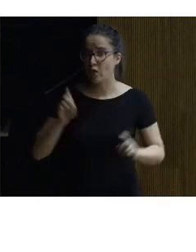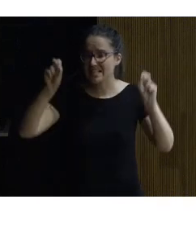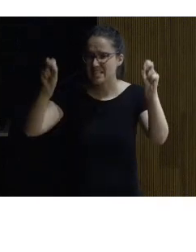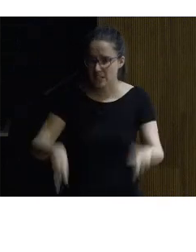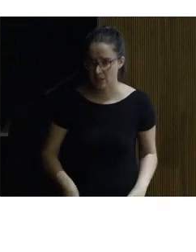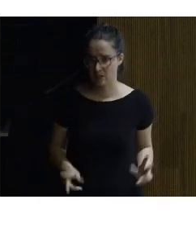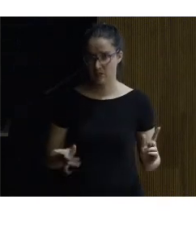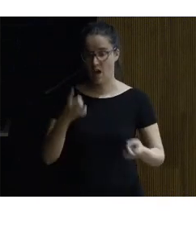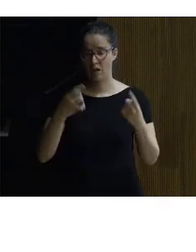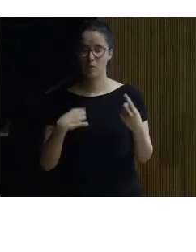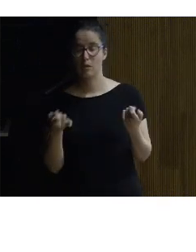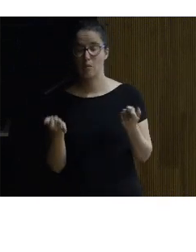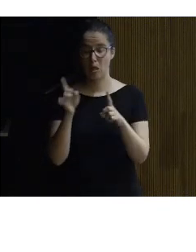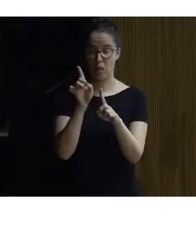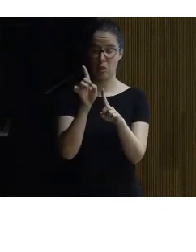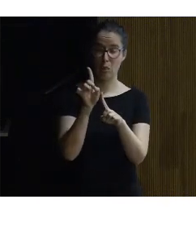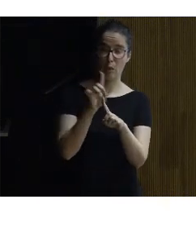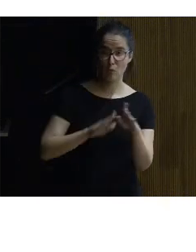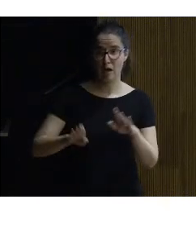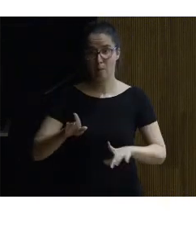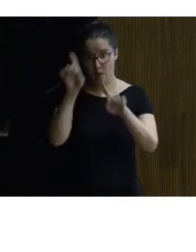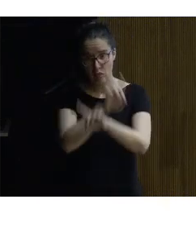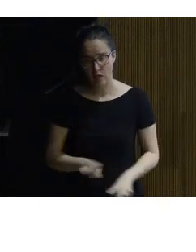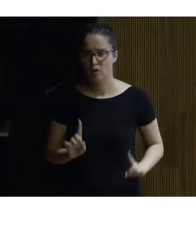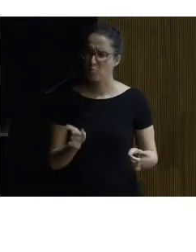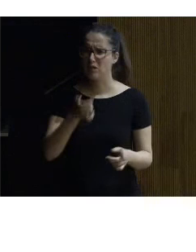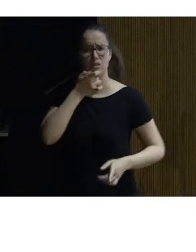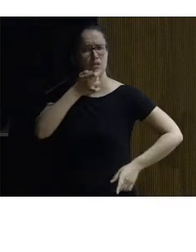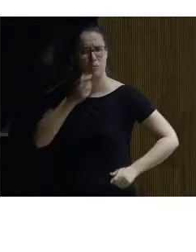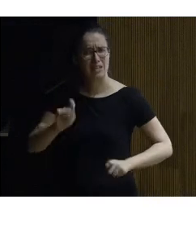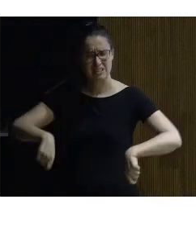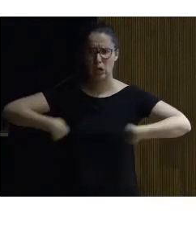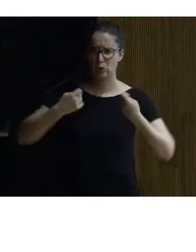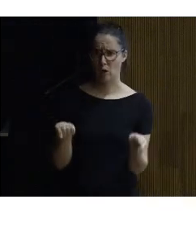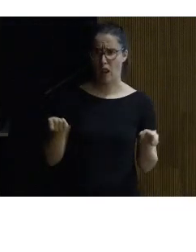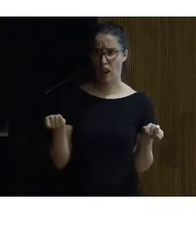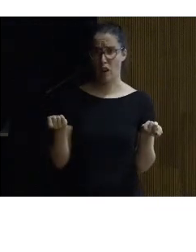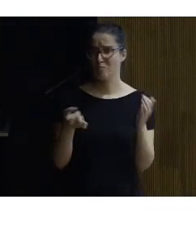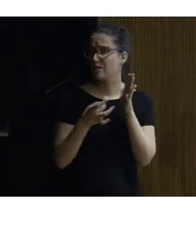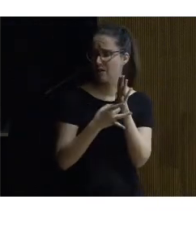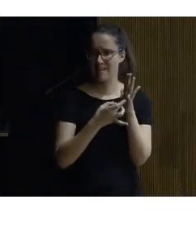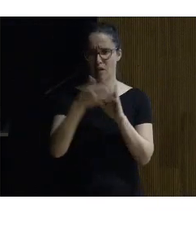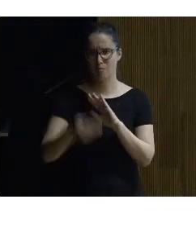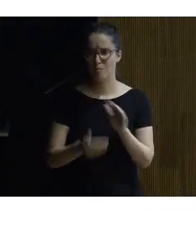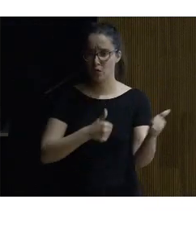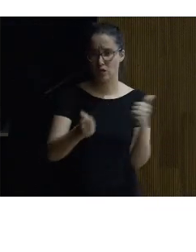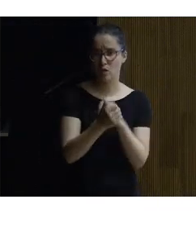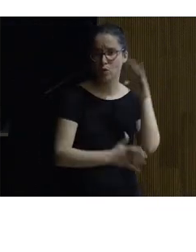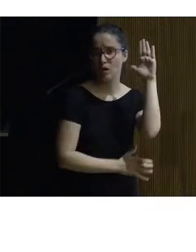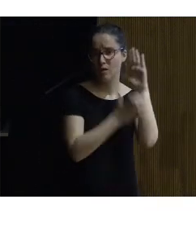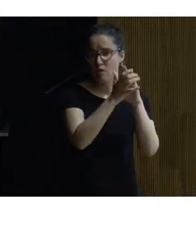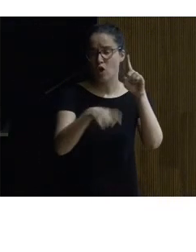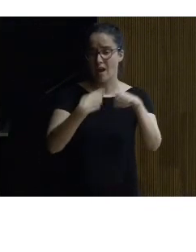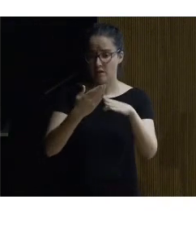a veces nos pasa aquí que una rampa pero que no se vea pues aquí como ven incorporan la calidad un elevador para acceder al